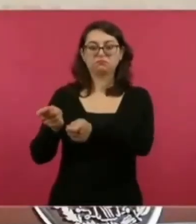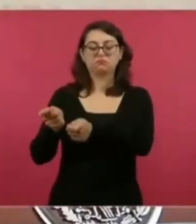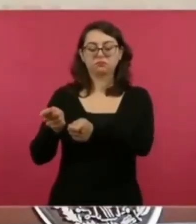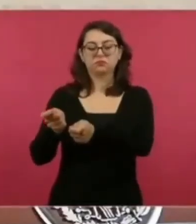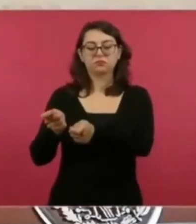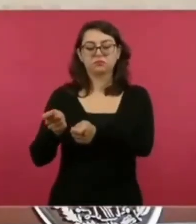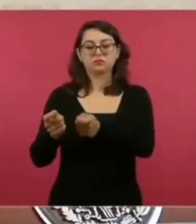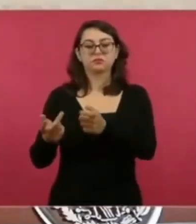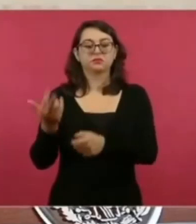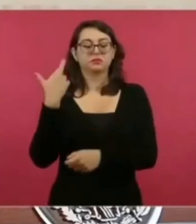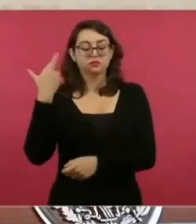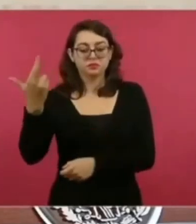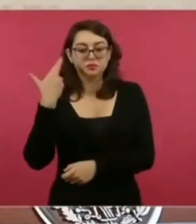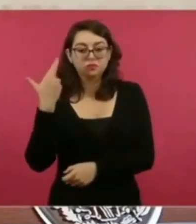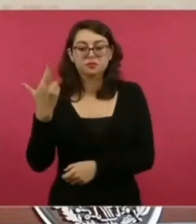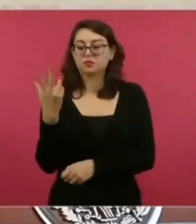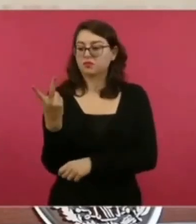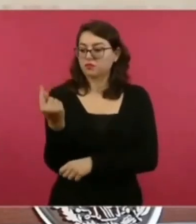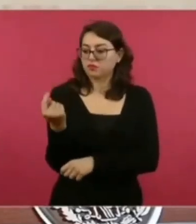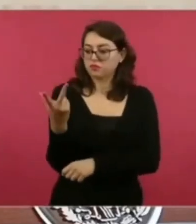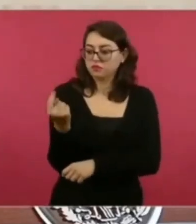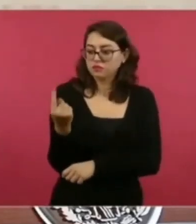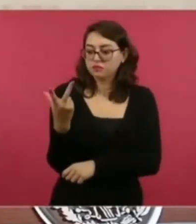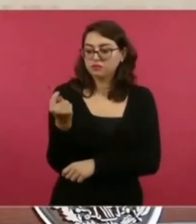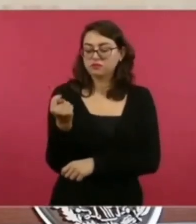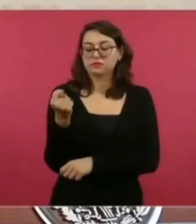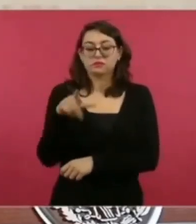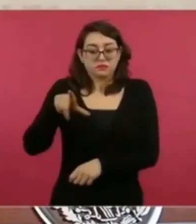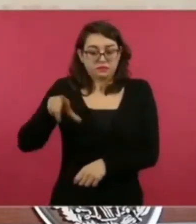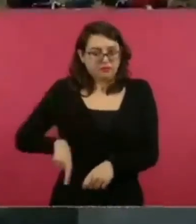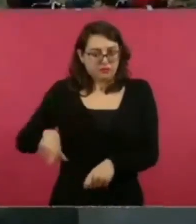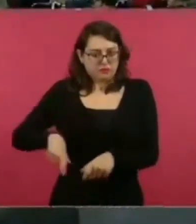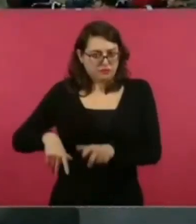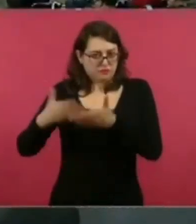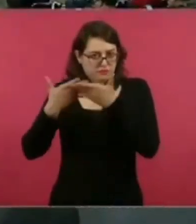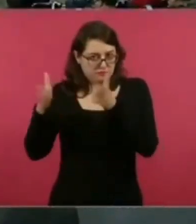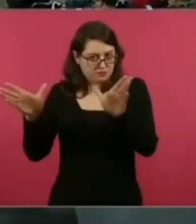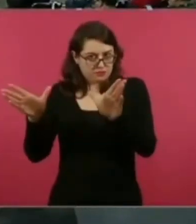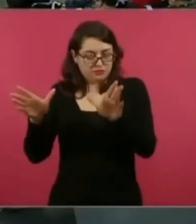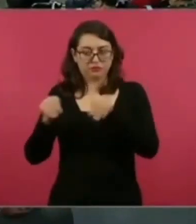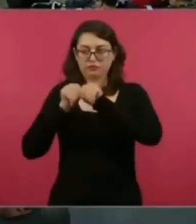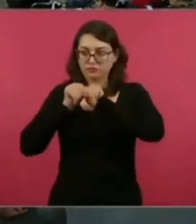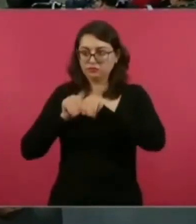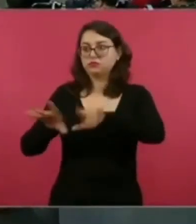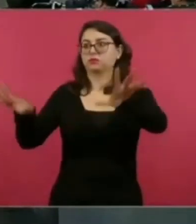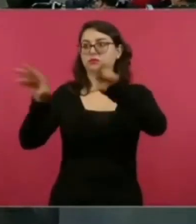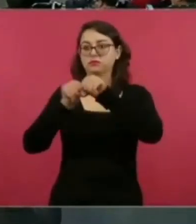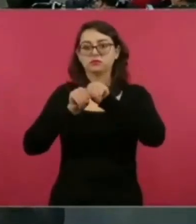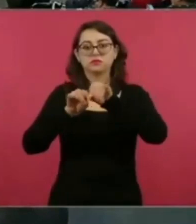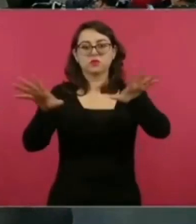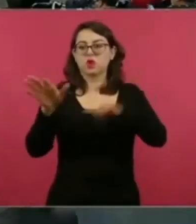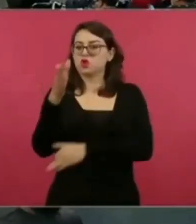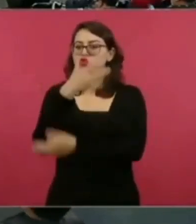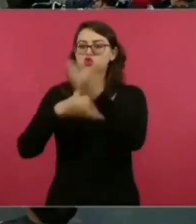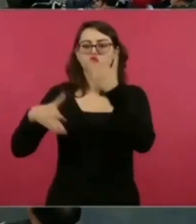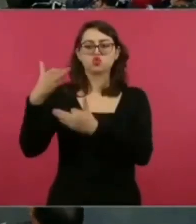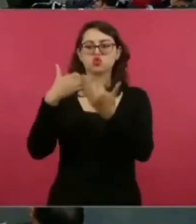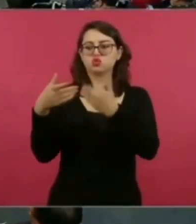las radios y de la televisión pública son gentes también profesionales